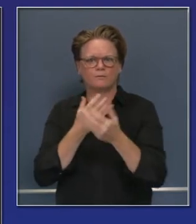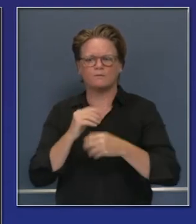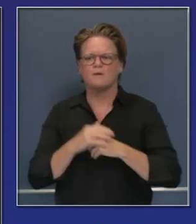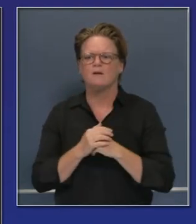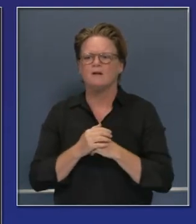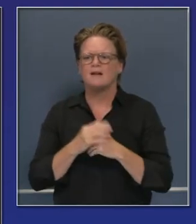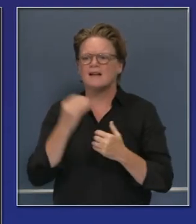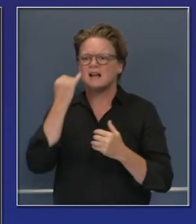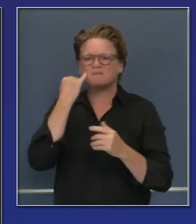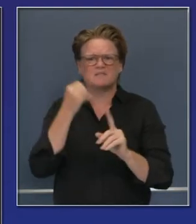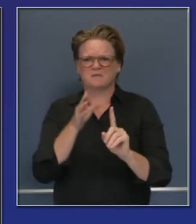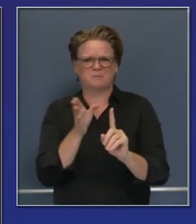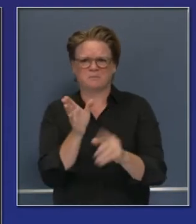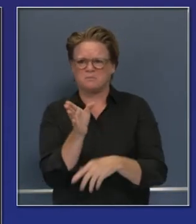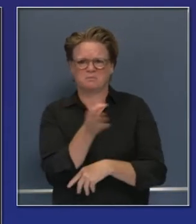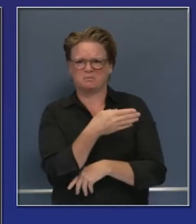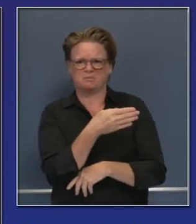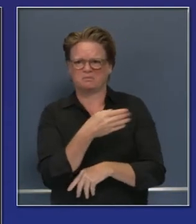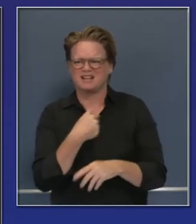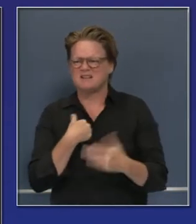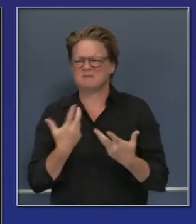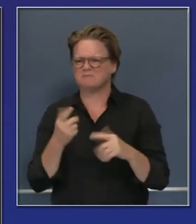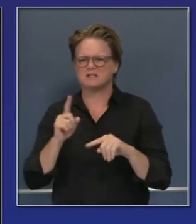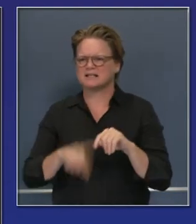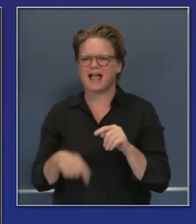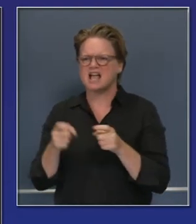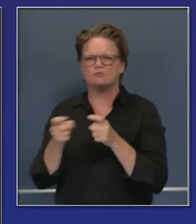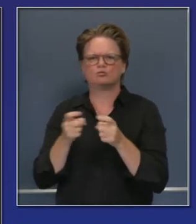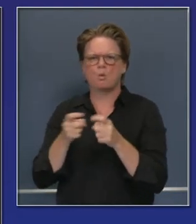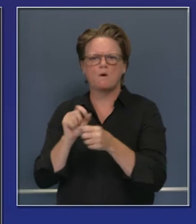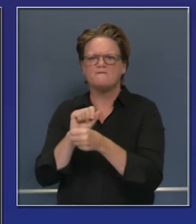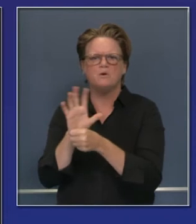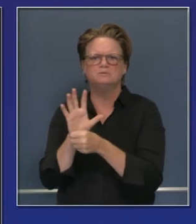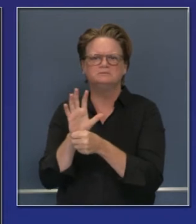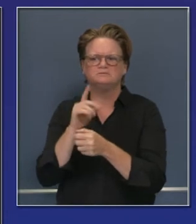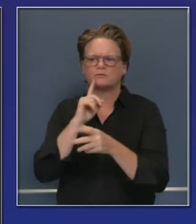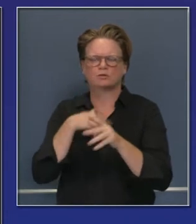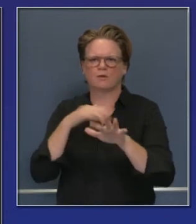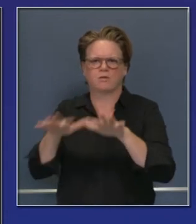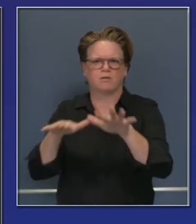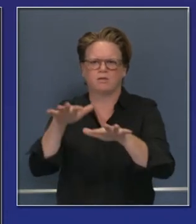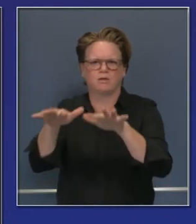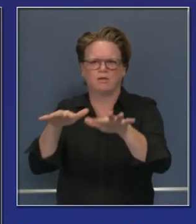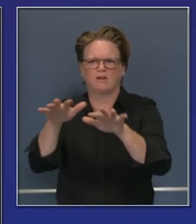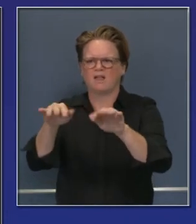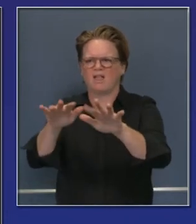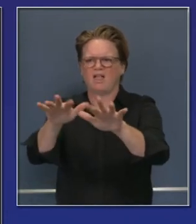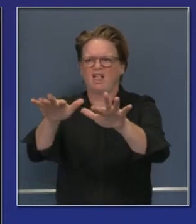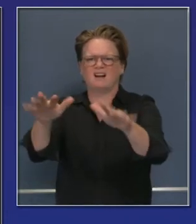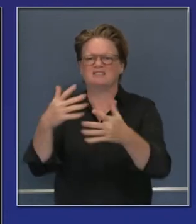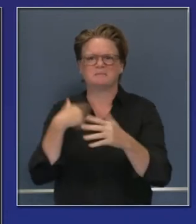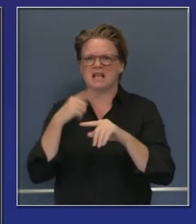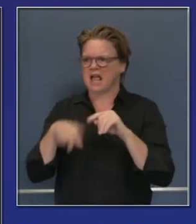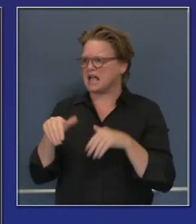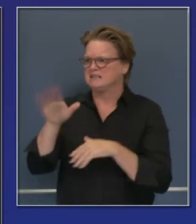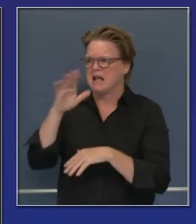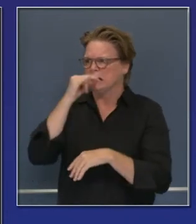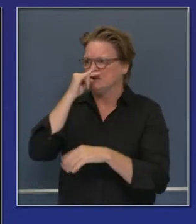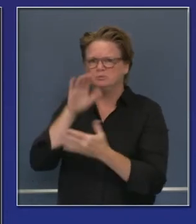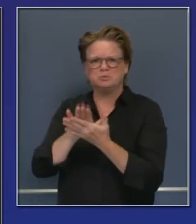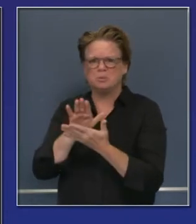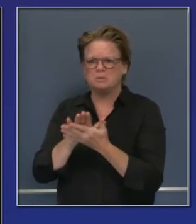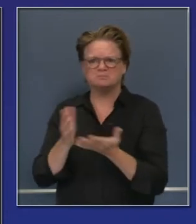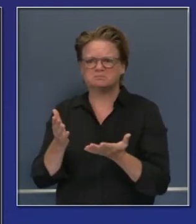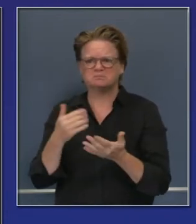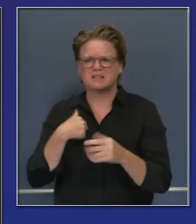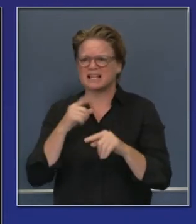sin eso, no podríamos retener o contener, mejor dicho, esta pandemia, ni volver a enviar a nuestros